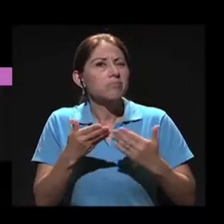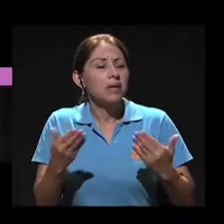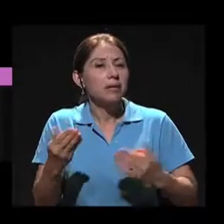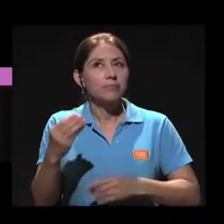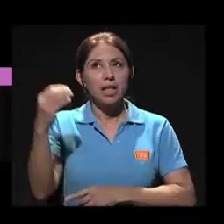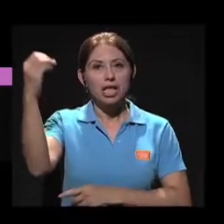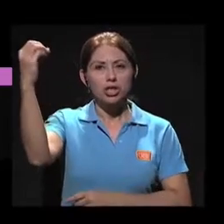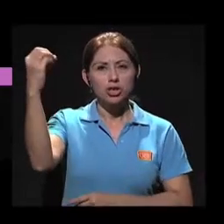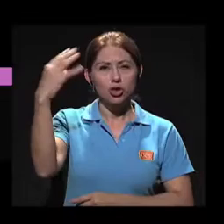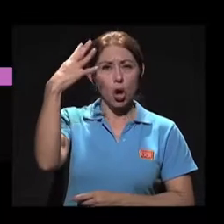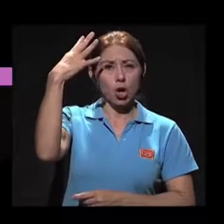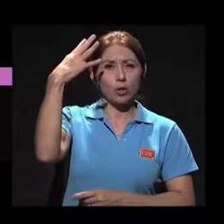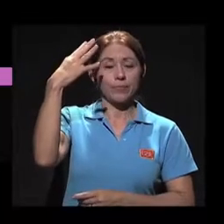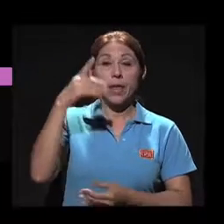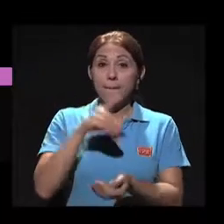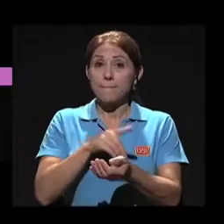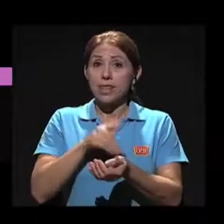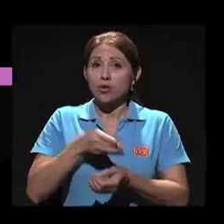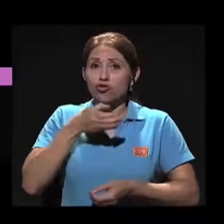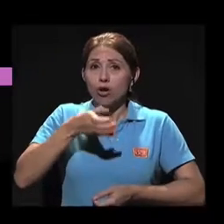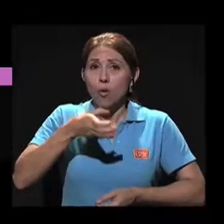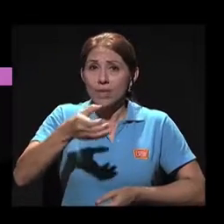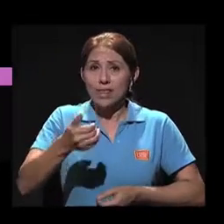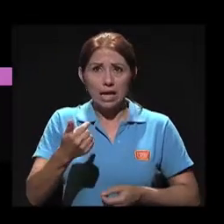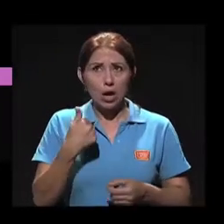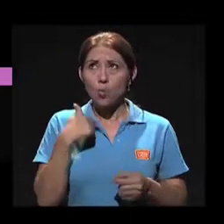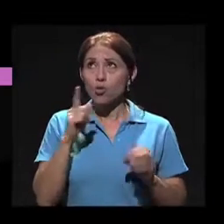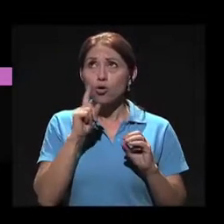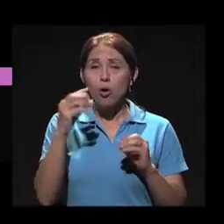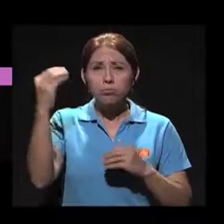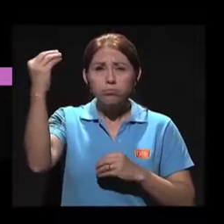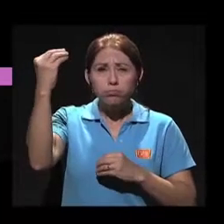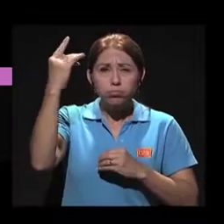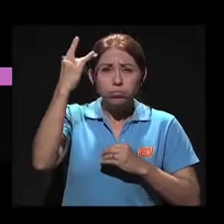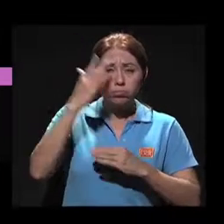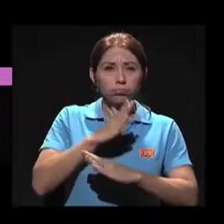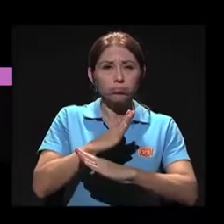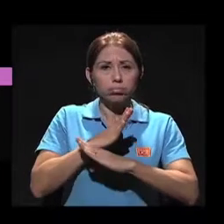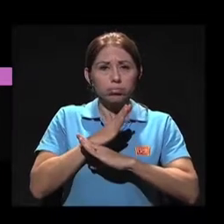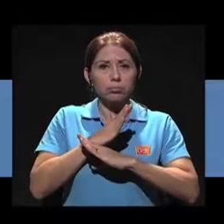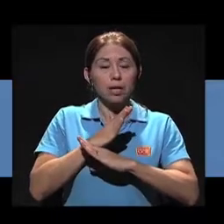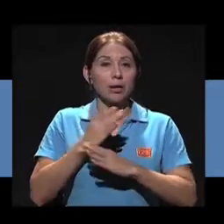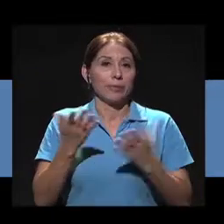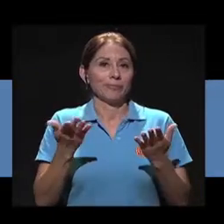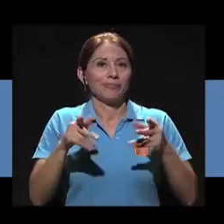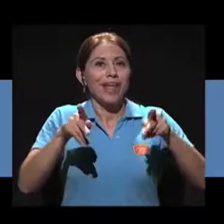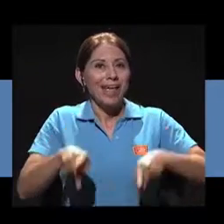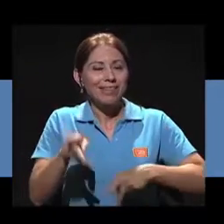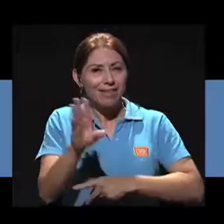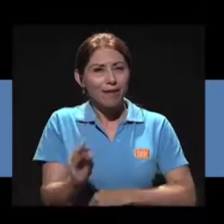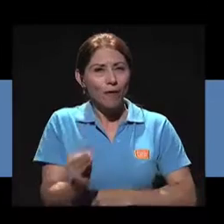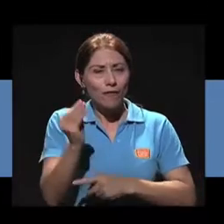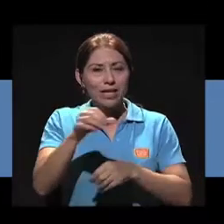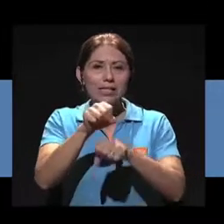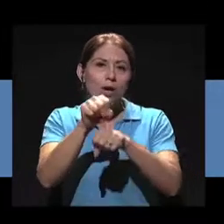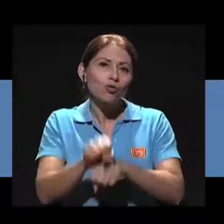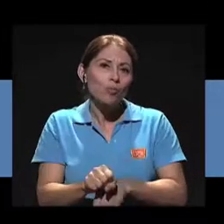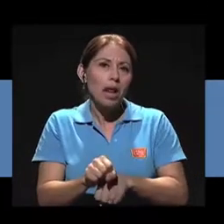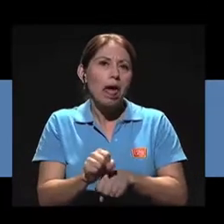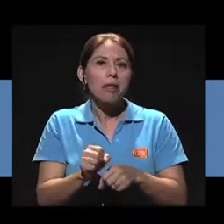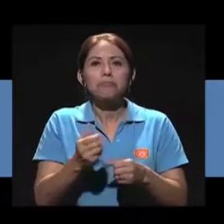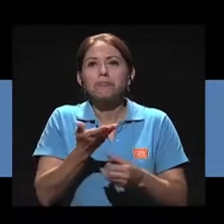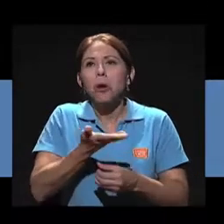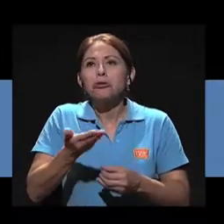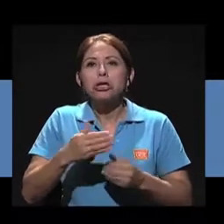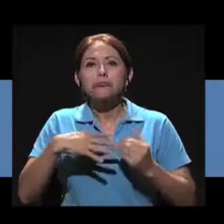Una de las recomendaciones que dan los médicos es no asolearse. Entonces, pues para la gente joven, sobre todo que está acostumbrada a actividades al